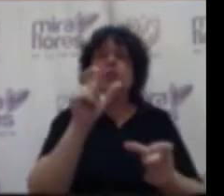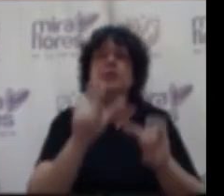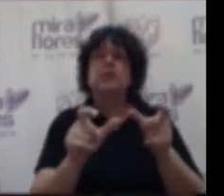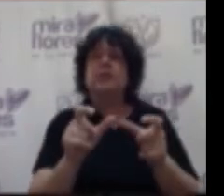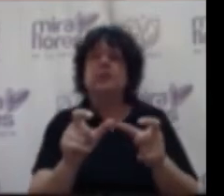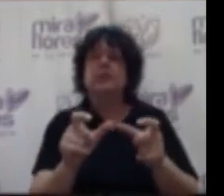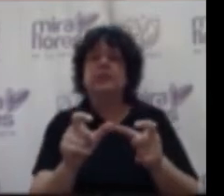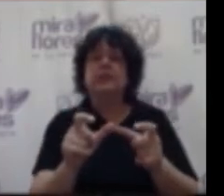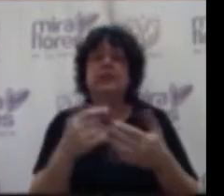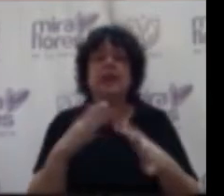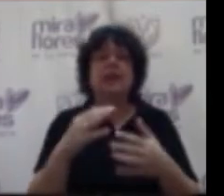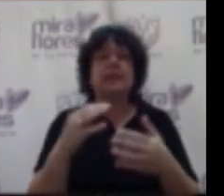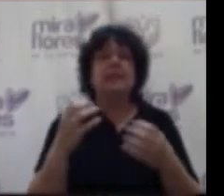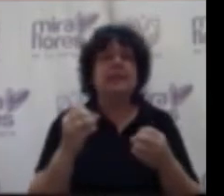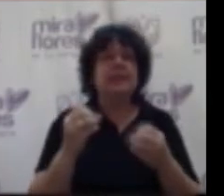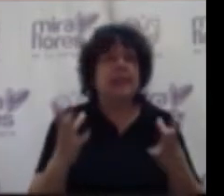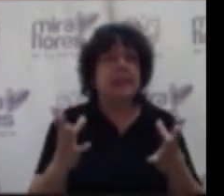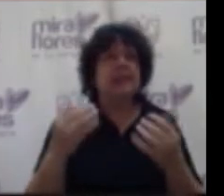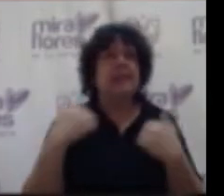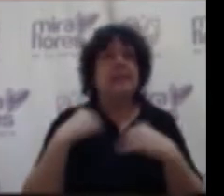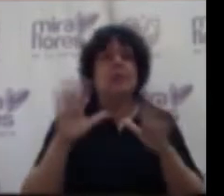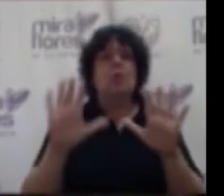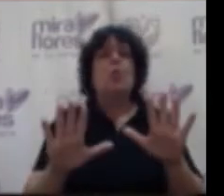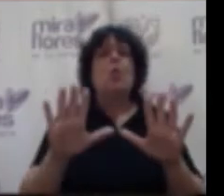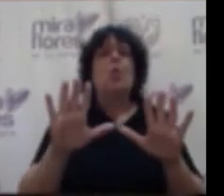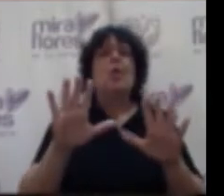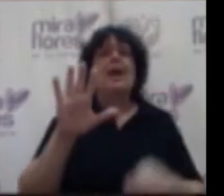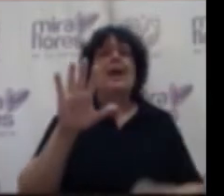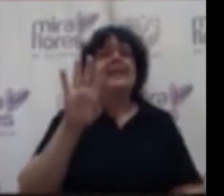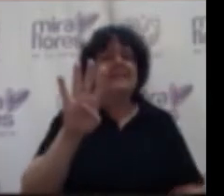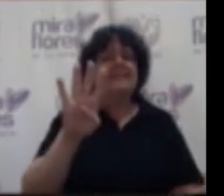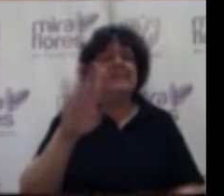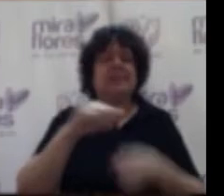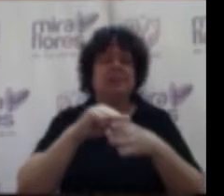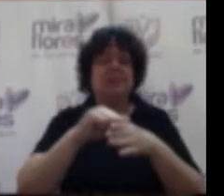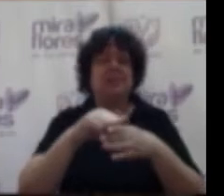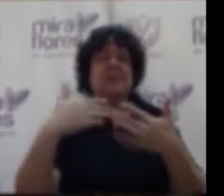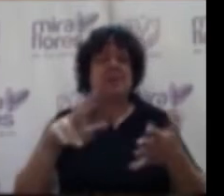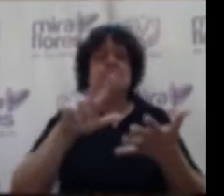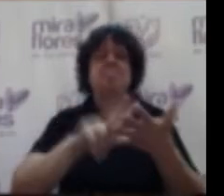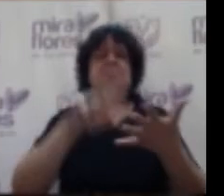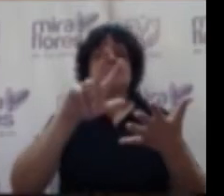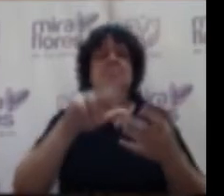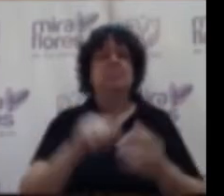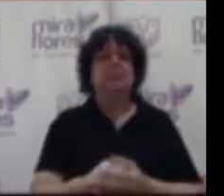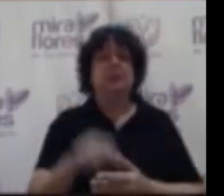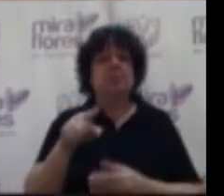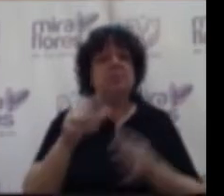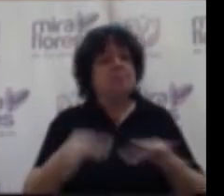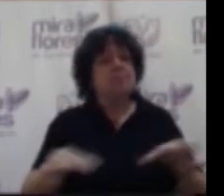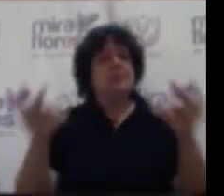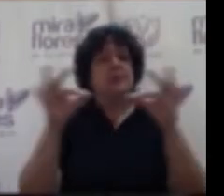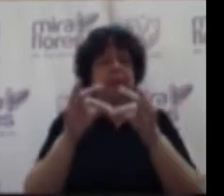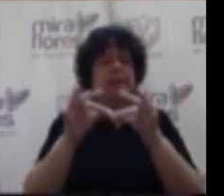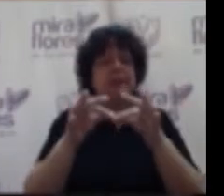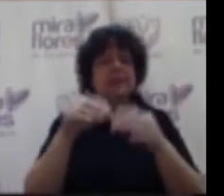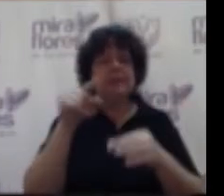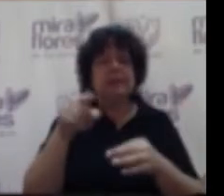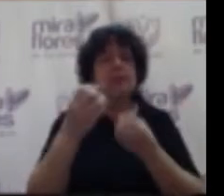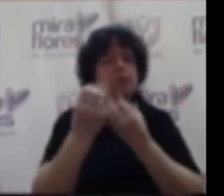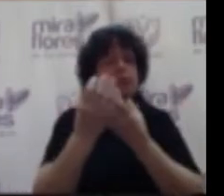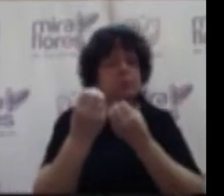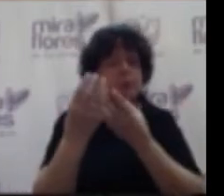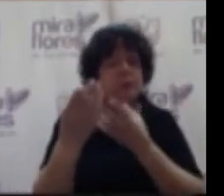catorce buenas prácticas debidamente reconocidas creo que es importantísimo este